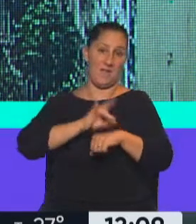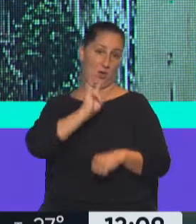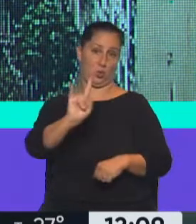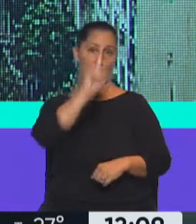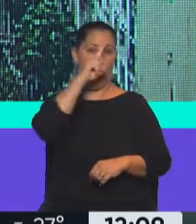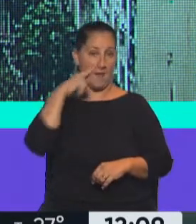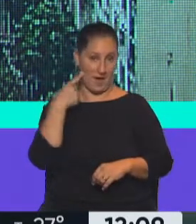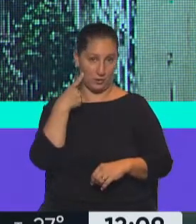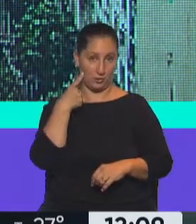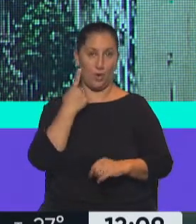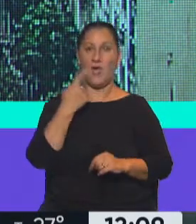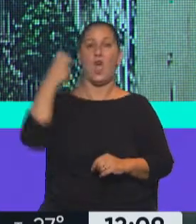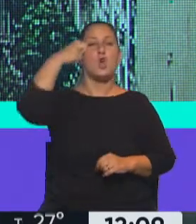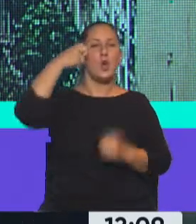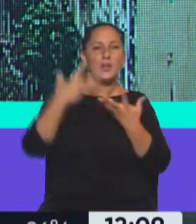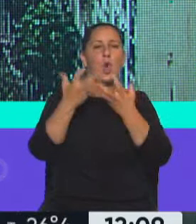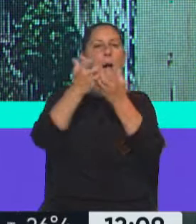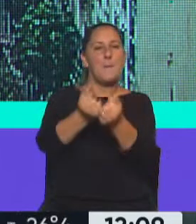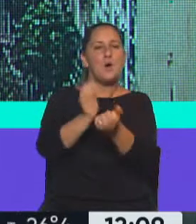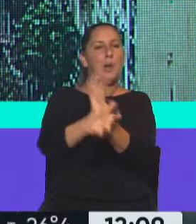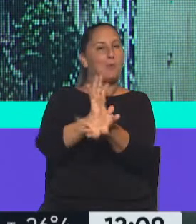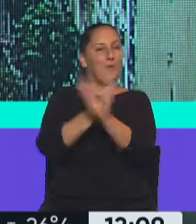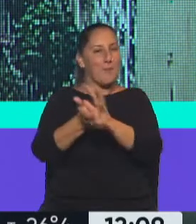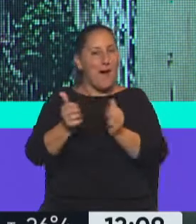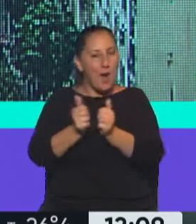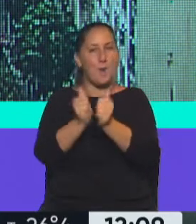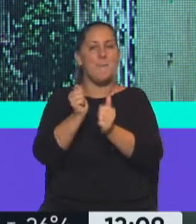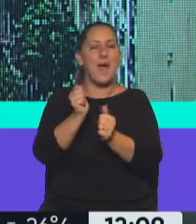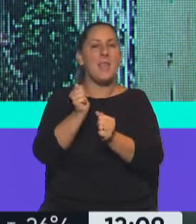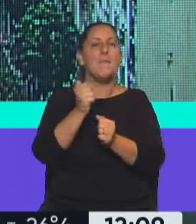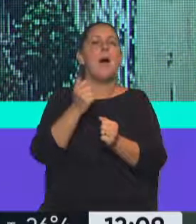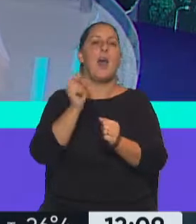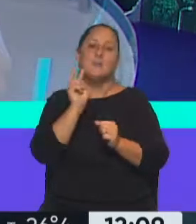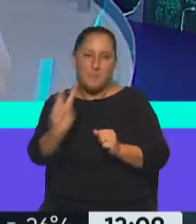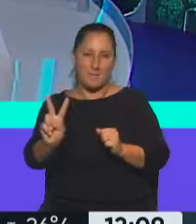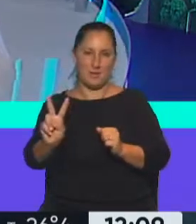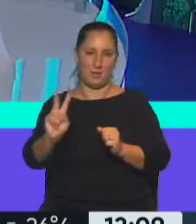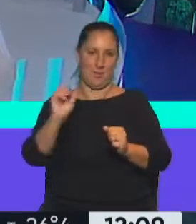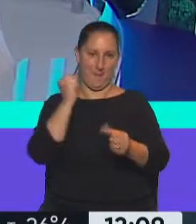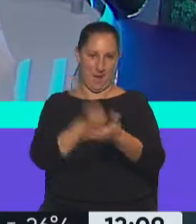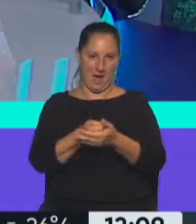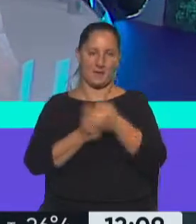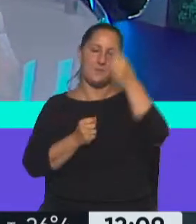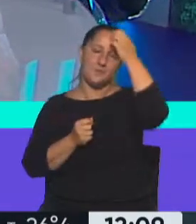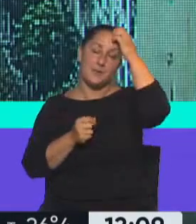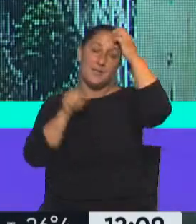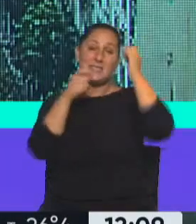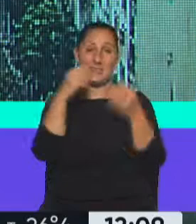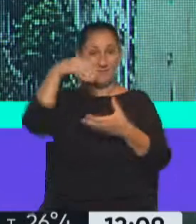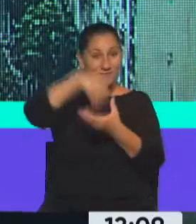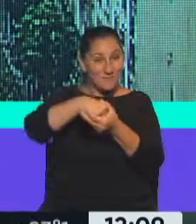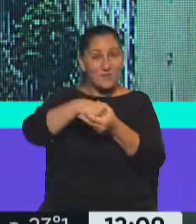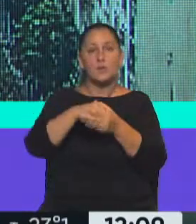acompañamiento va a ser para habilitar lo que sería el acuerdo con el fondo. Después el contenido del acuerdo con el fondo ya es